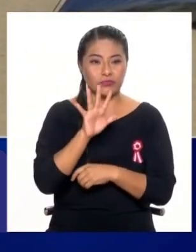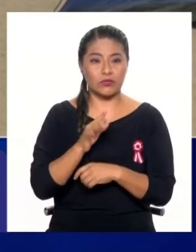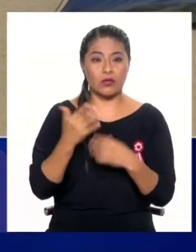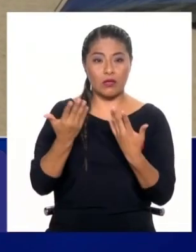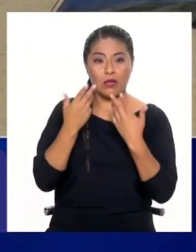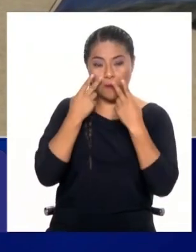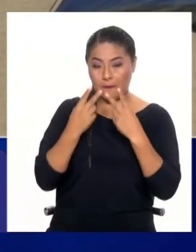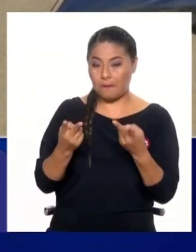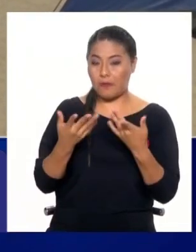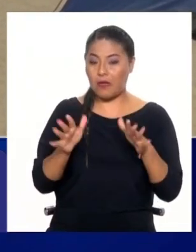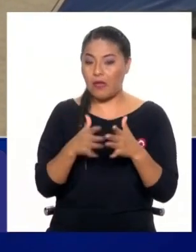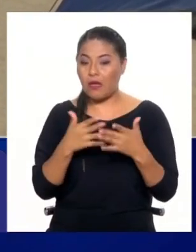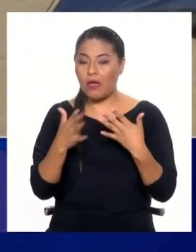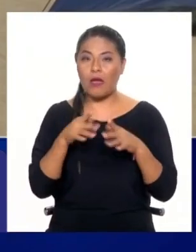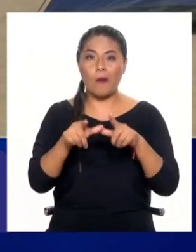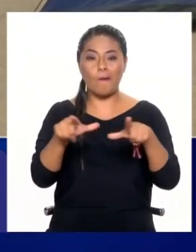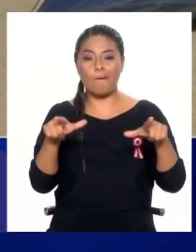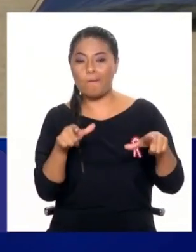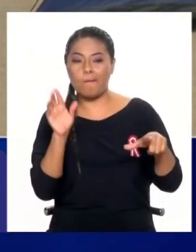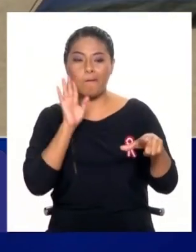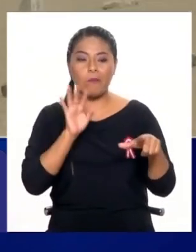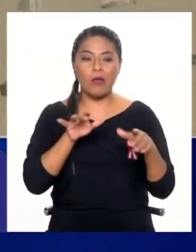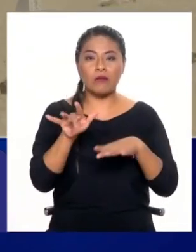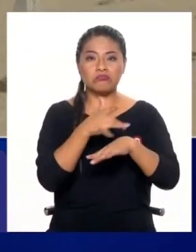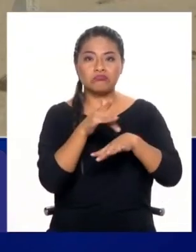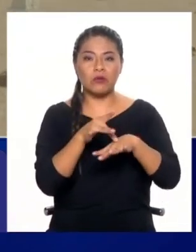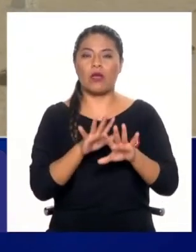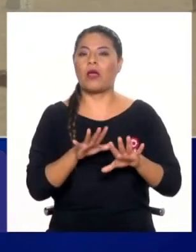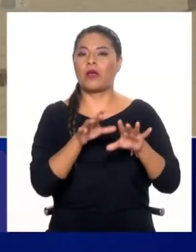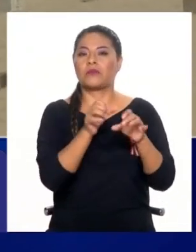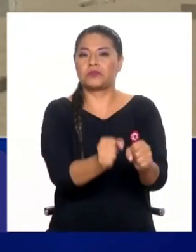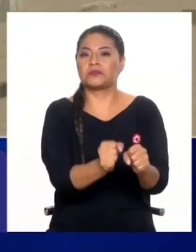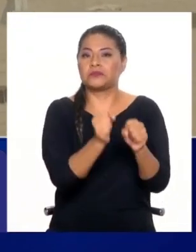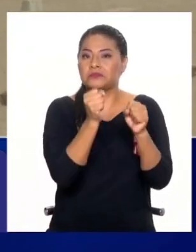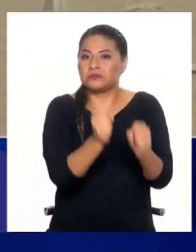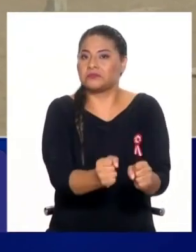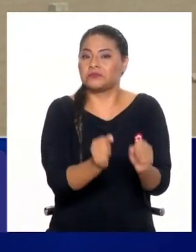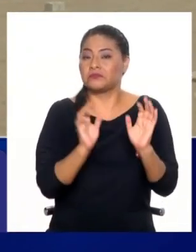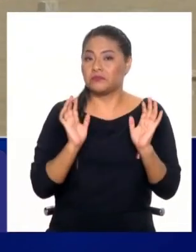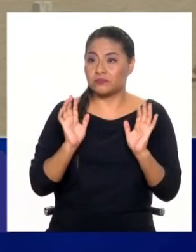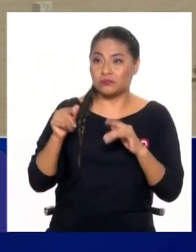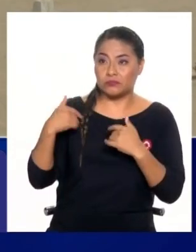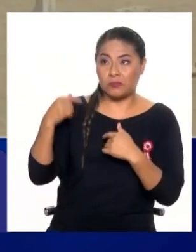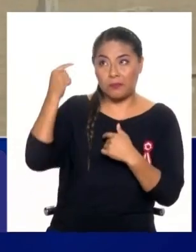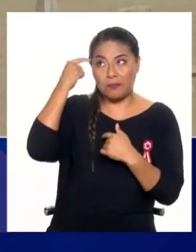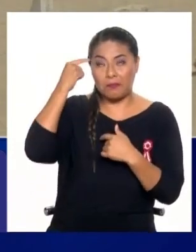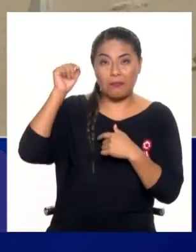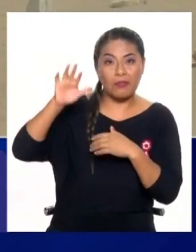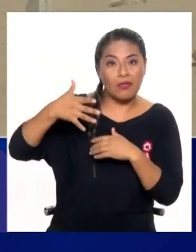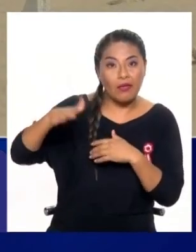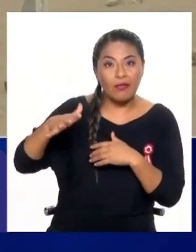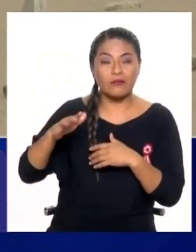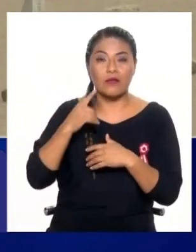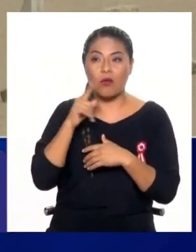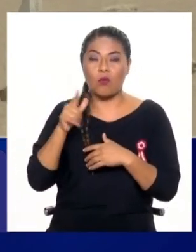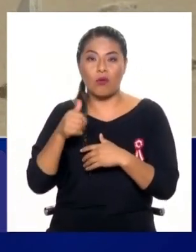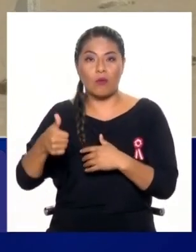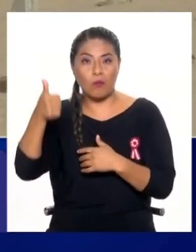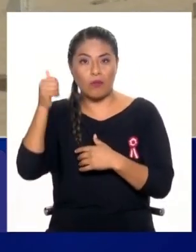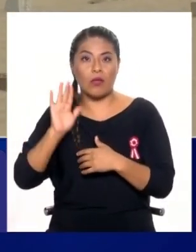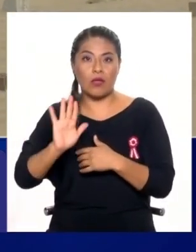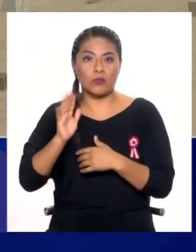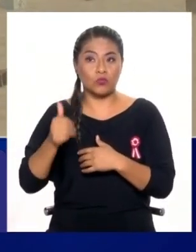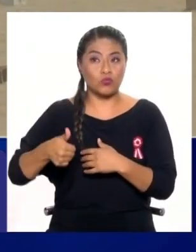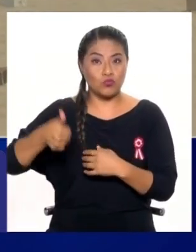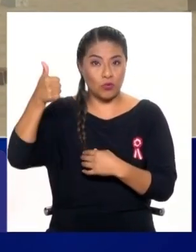un terreno vacío o mal saneado y entonces aparece alguien que de alguna manera hace creer a la persona o a la autoridad y que él es el